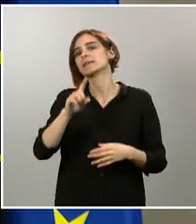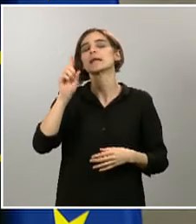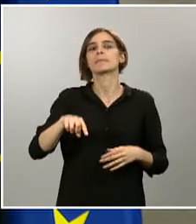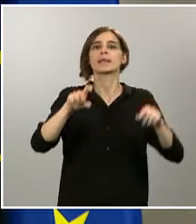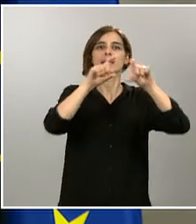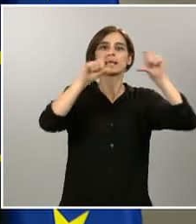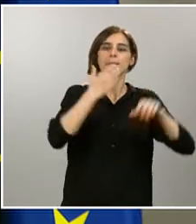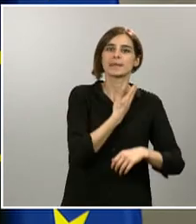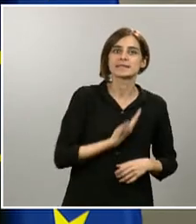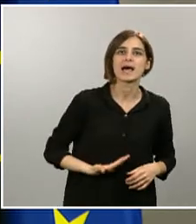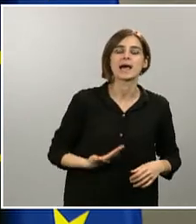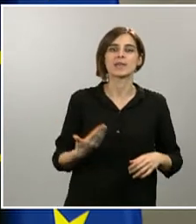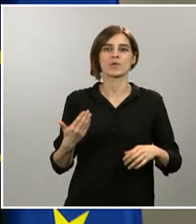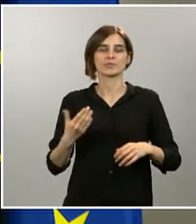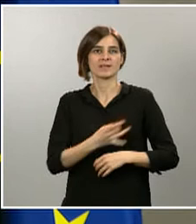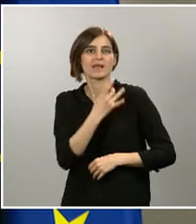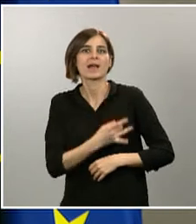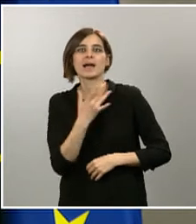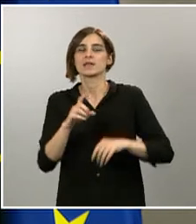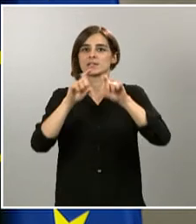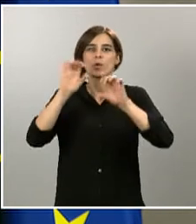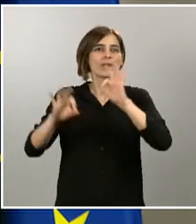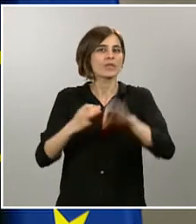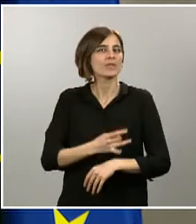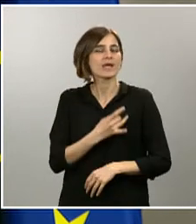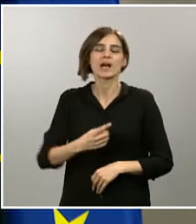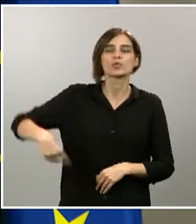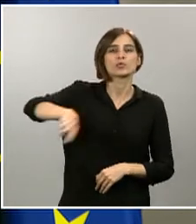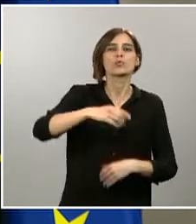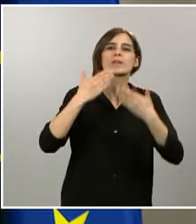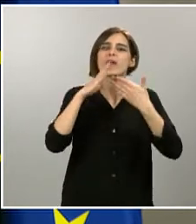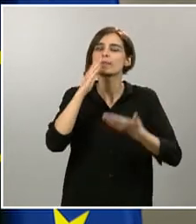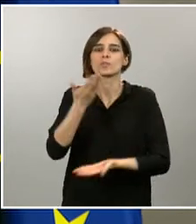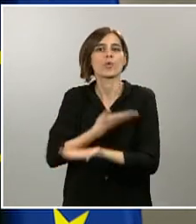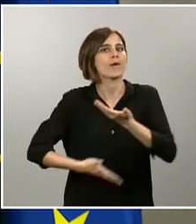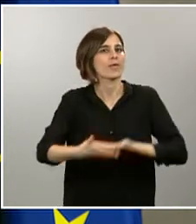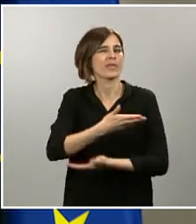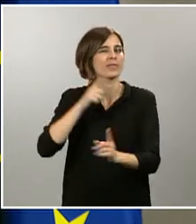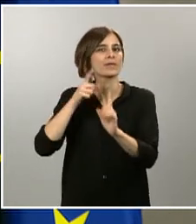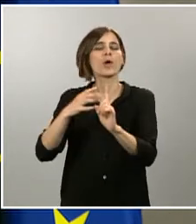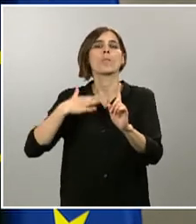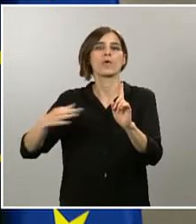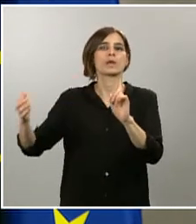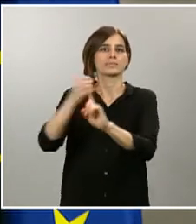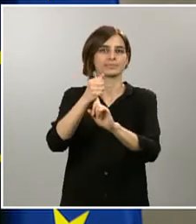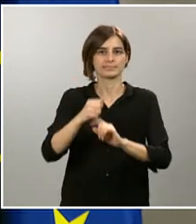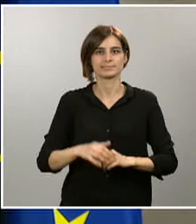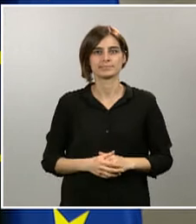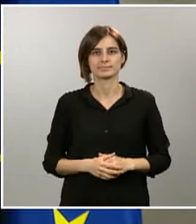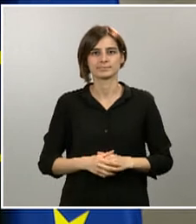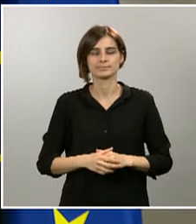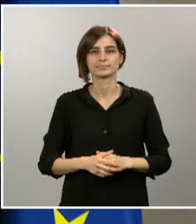centrales sindicales, a todas las organizaciones sindicales, por la colaboración que han prestado en que esto sea así. Y, finalmente,